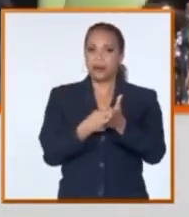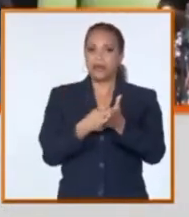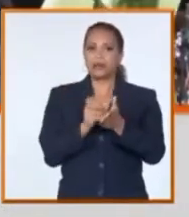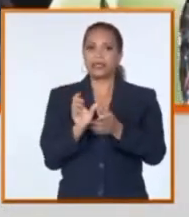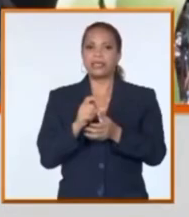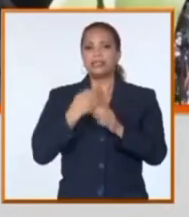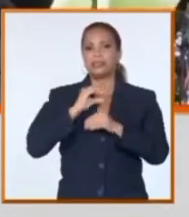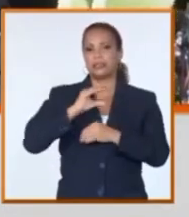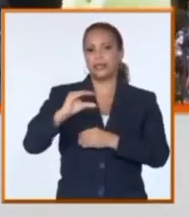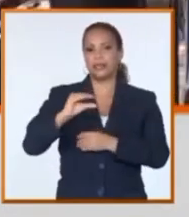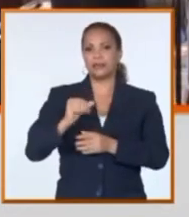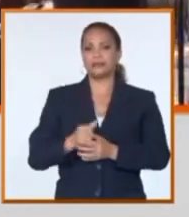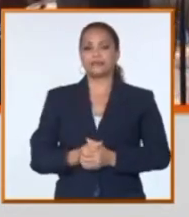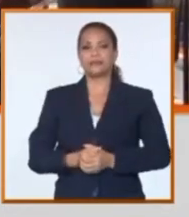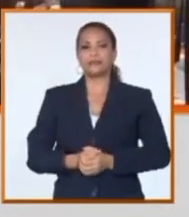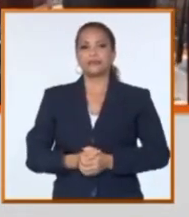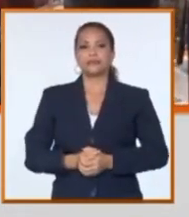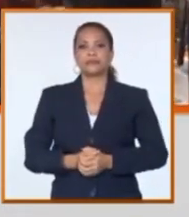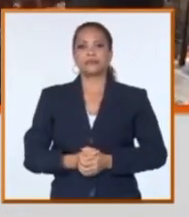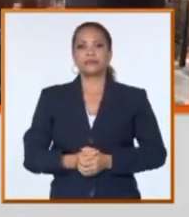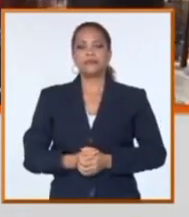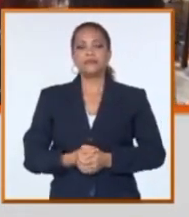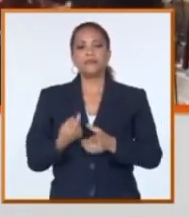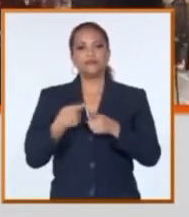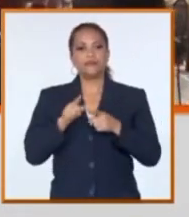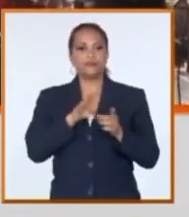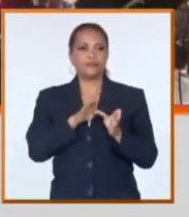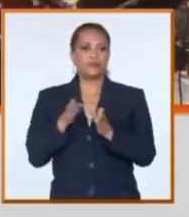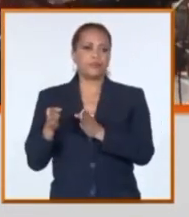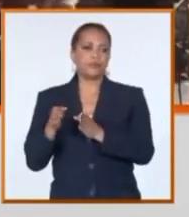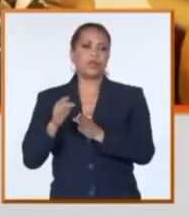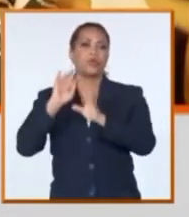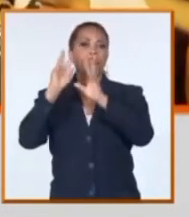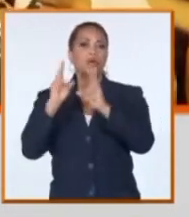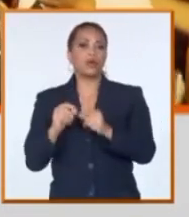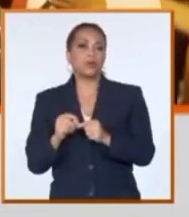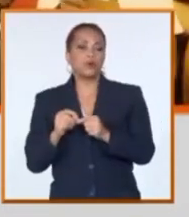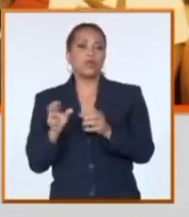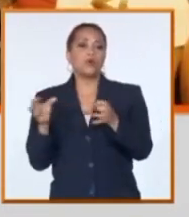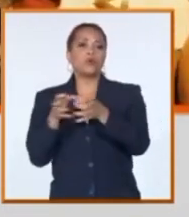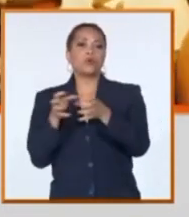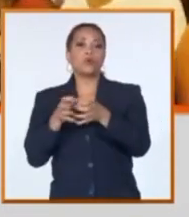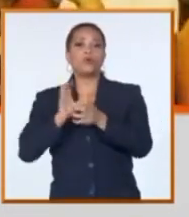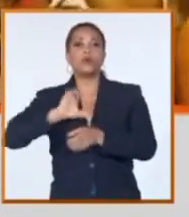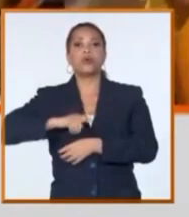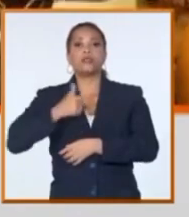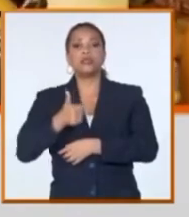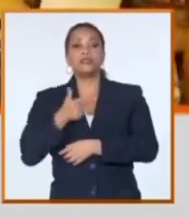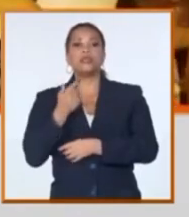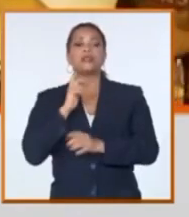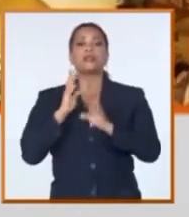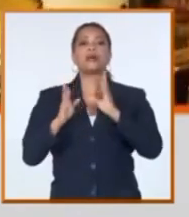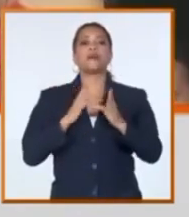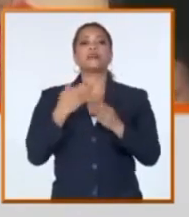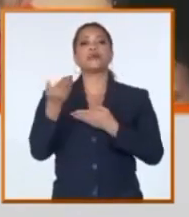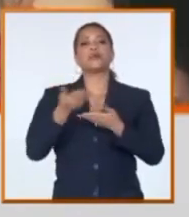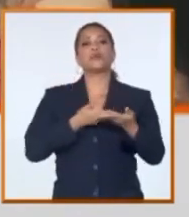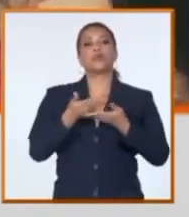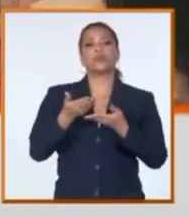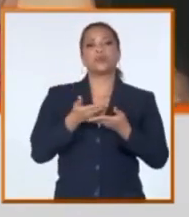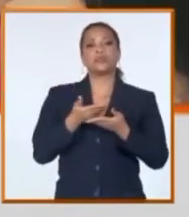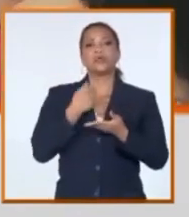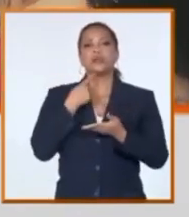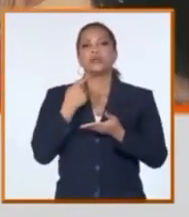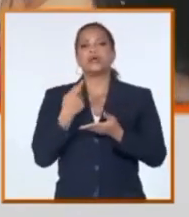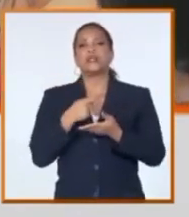enfrentar este proceso de bancarización. Por otra parte, hay una cifra de artistas que se desarrollan desde el ámbito comercial, los que denominamos la